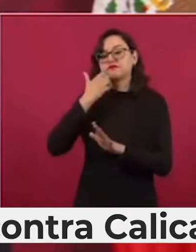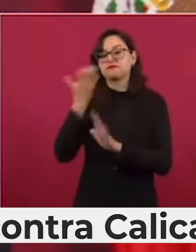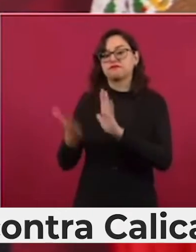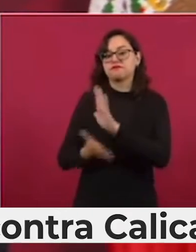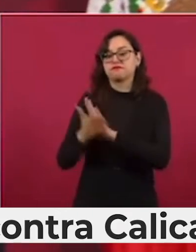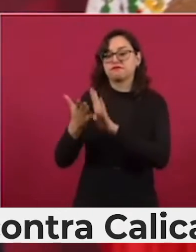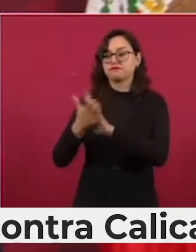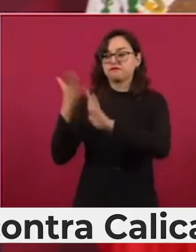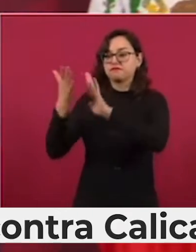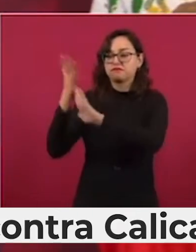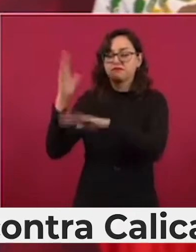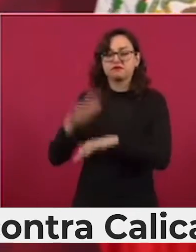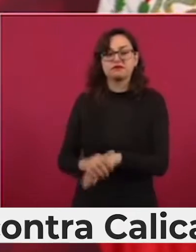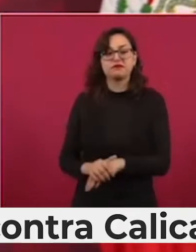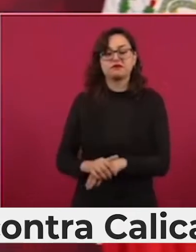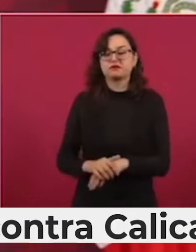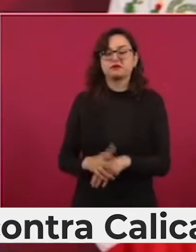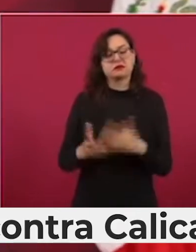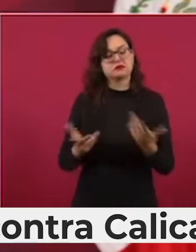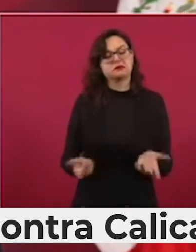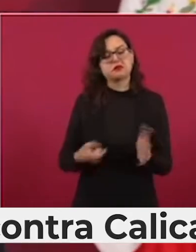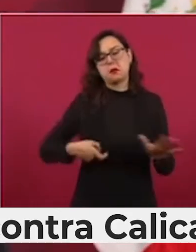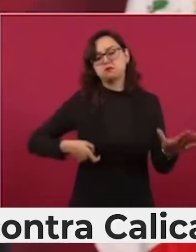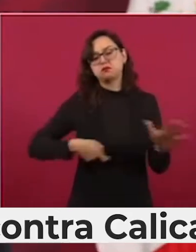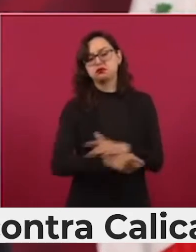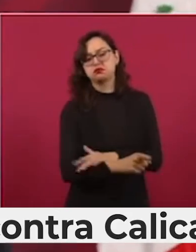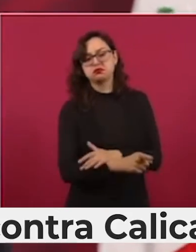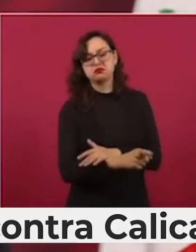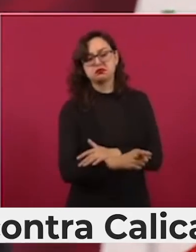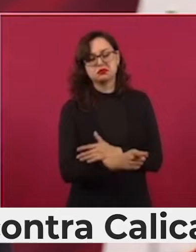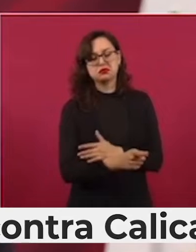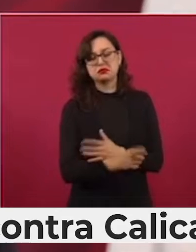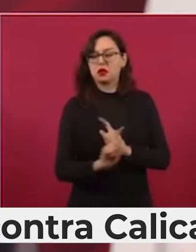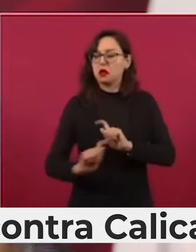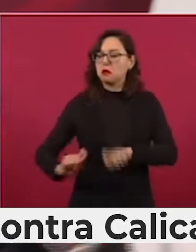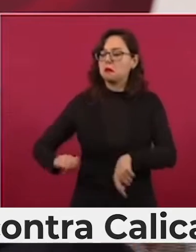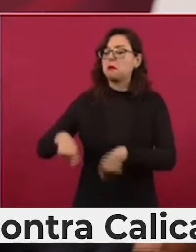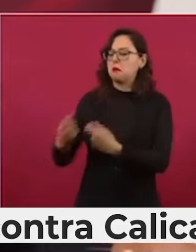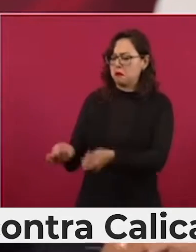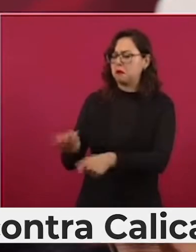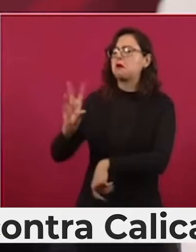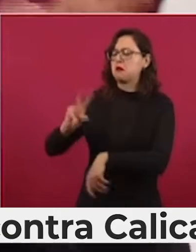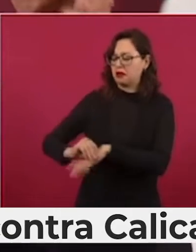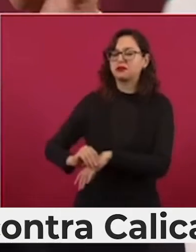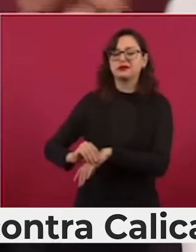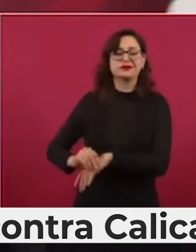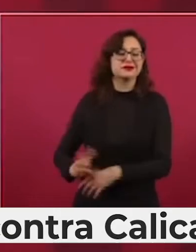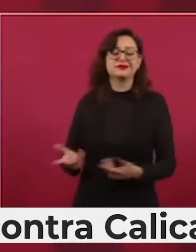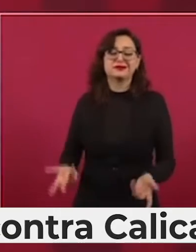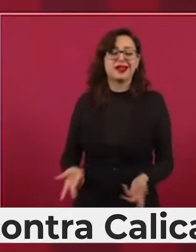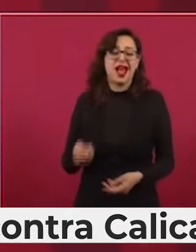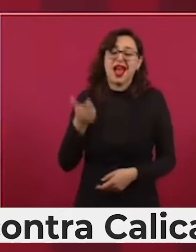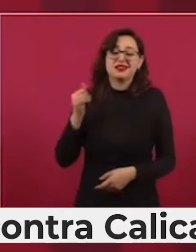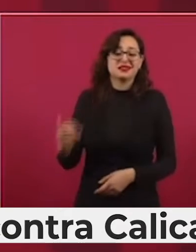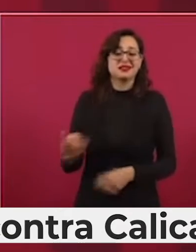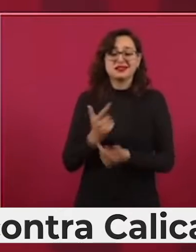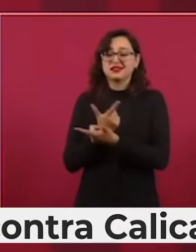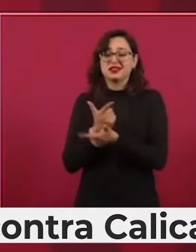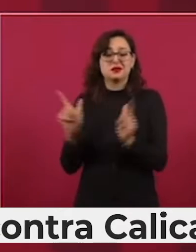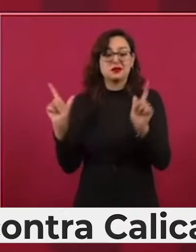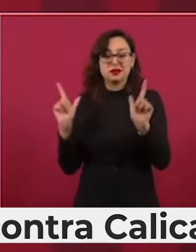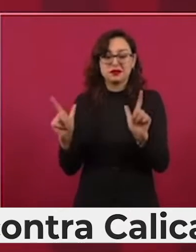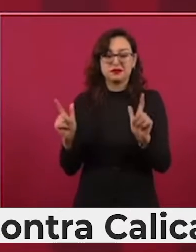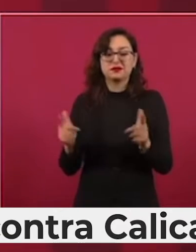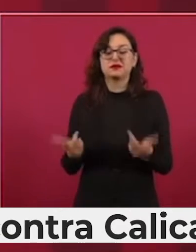Sobornaban a autoridades y hacían lo que querían y financiaban a estos grupos